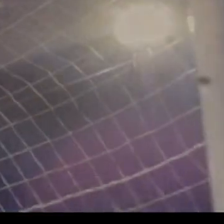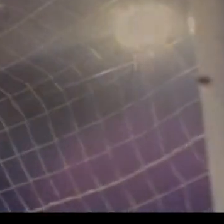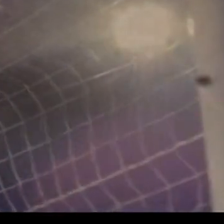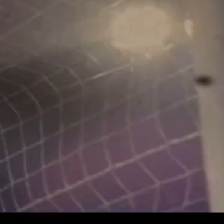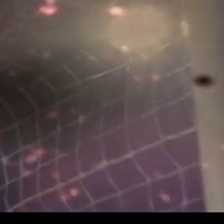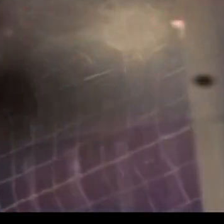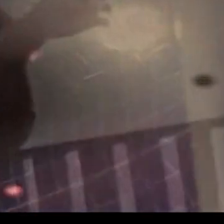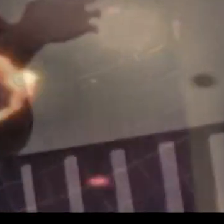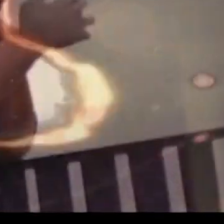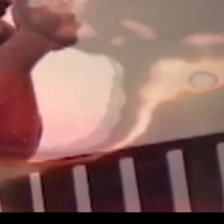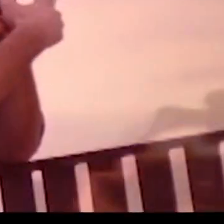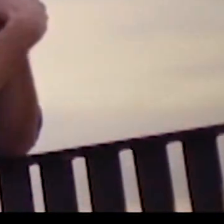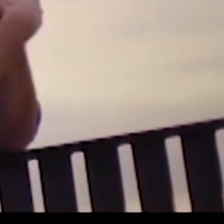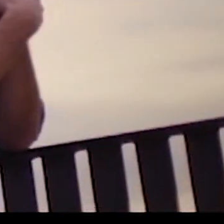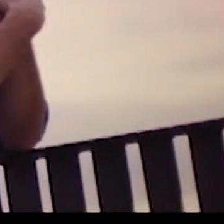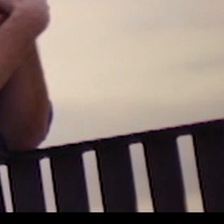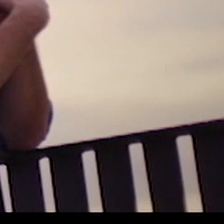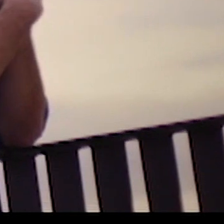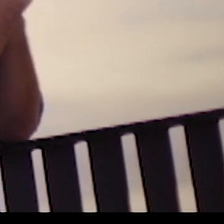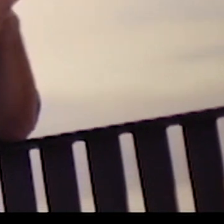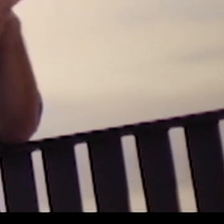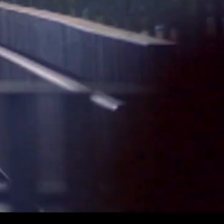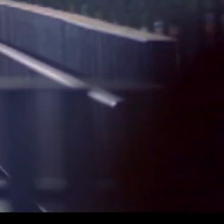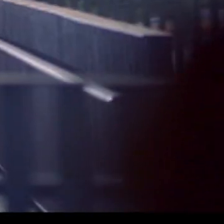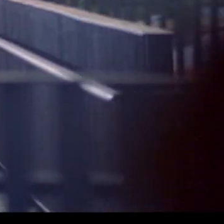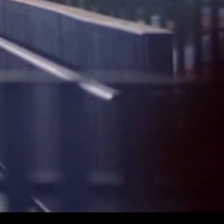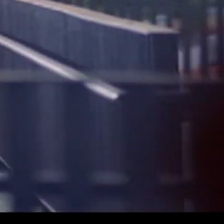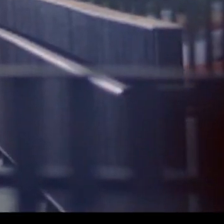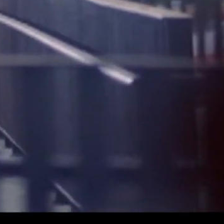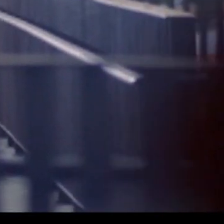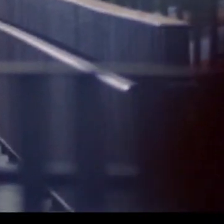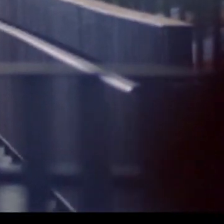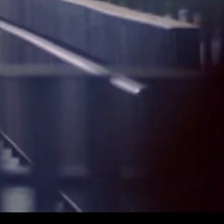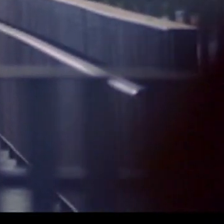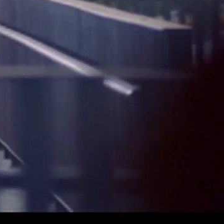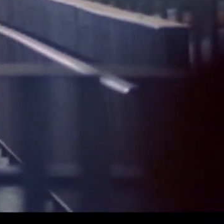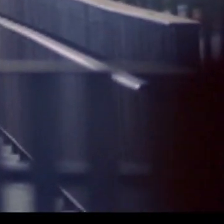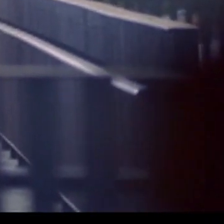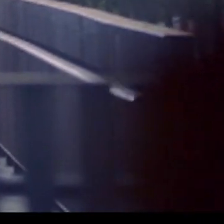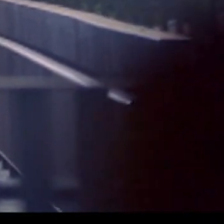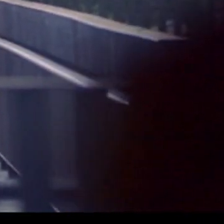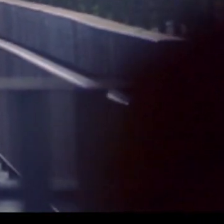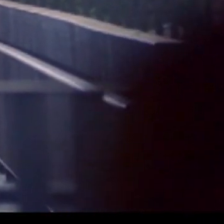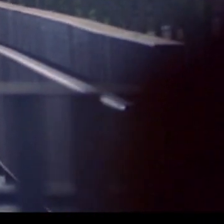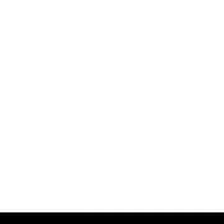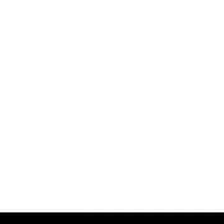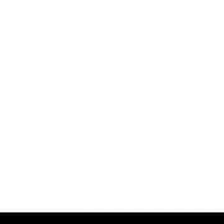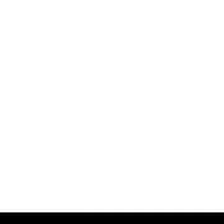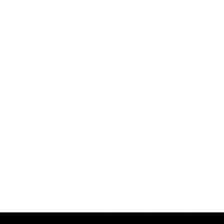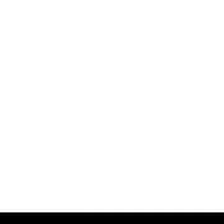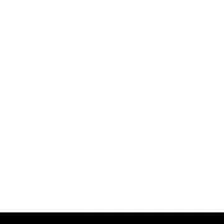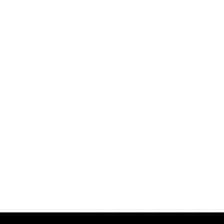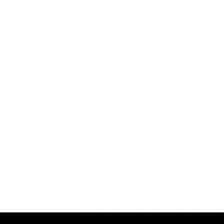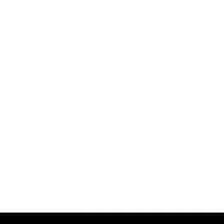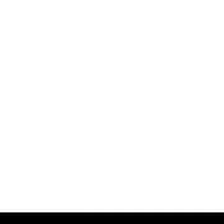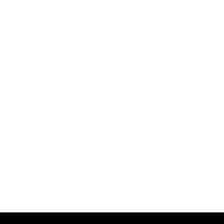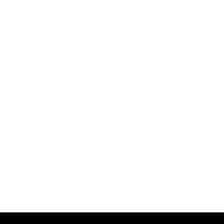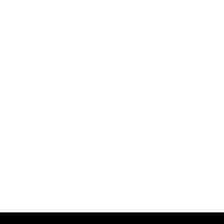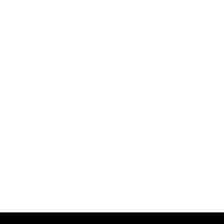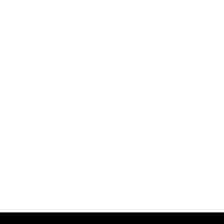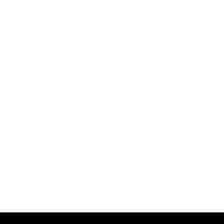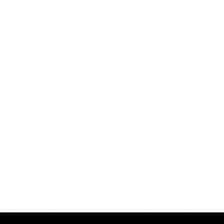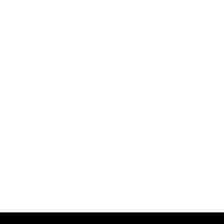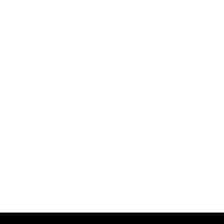para jugar. Porque este, este sí soy yo, aunque quisiera ser otro. No te fumes la vida.